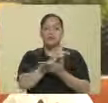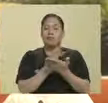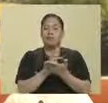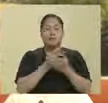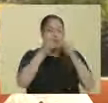para atendernos. Gracias.